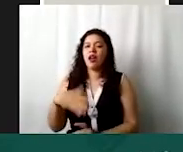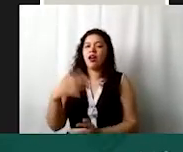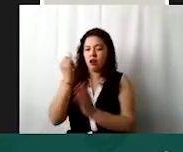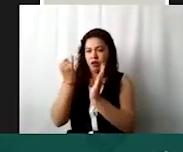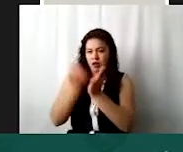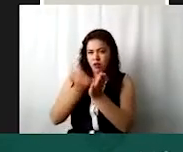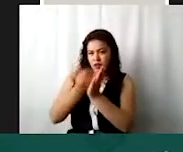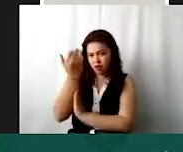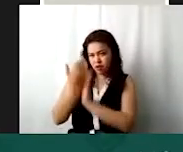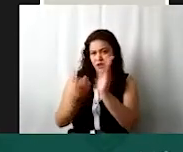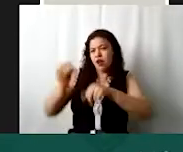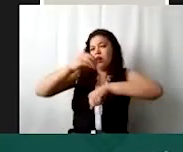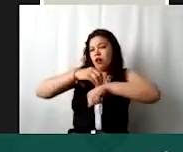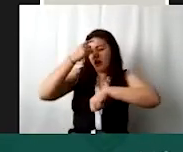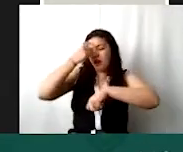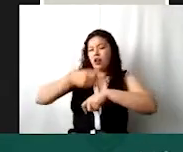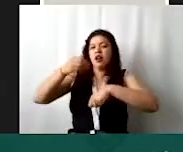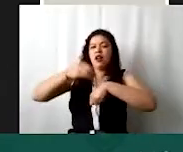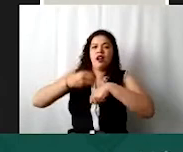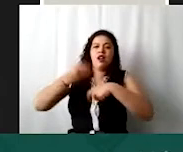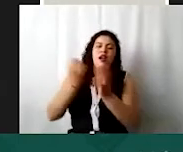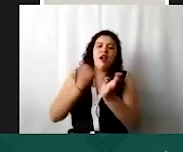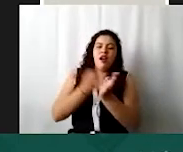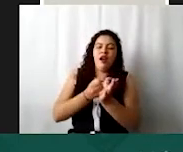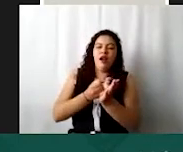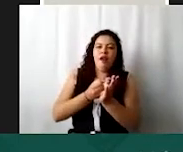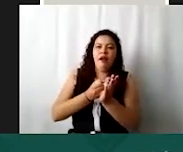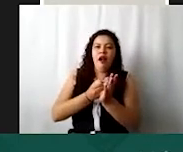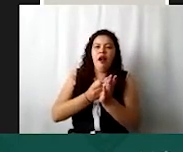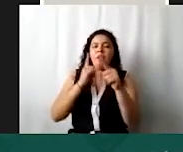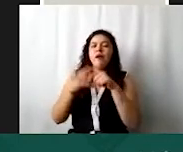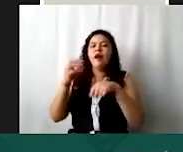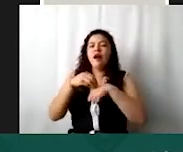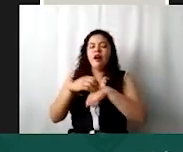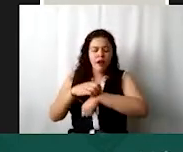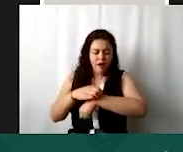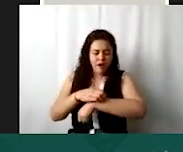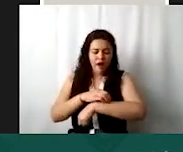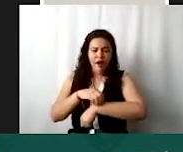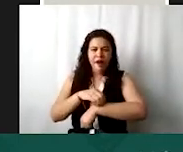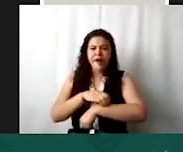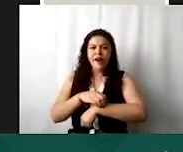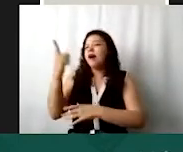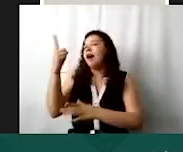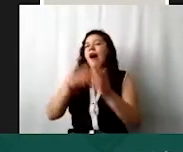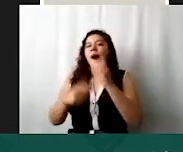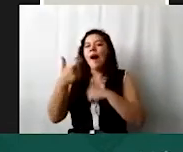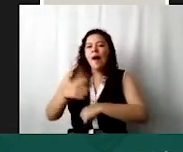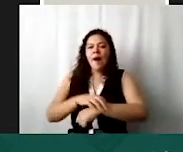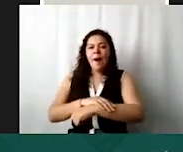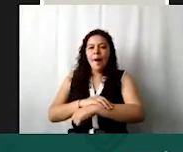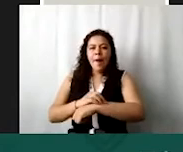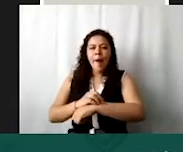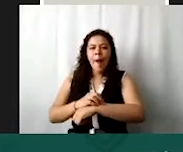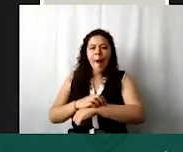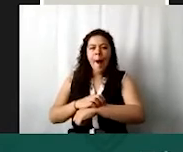vas a incluir aquí. Entonces le das agregar cuenta entonces vamos a suponer que de ese inmueble fueran mil pesos quizás lo pones por aquí en